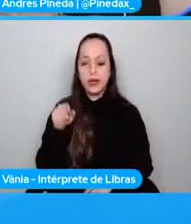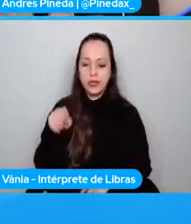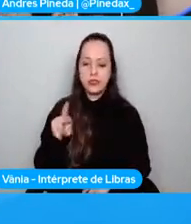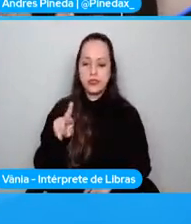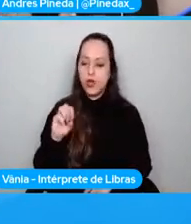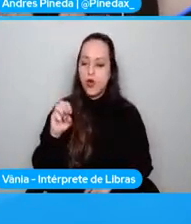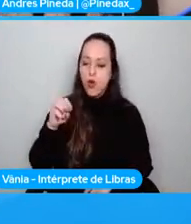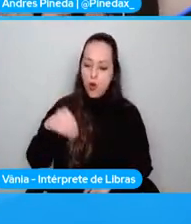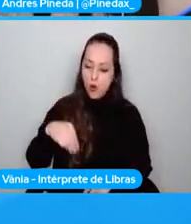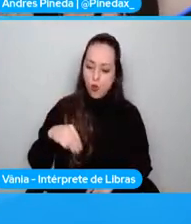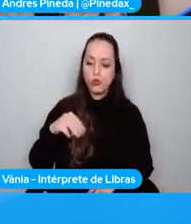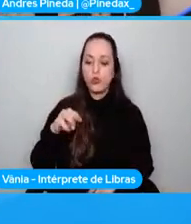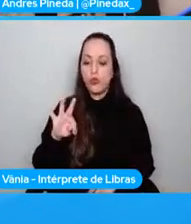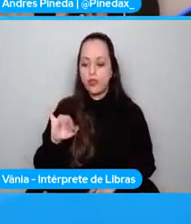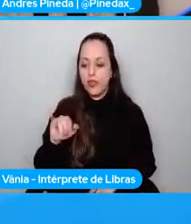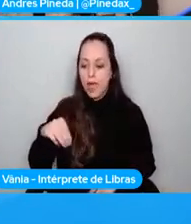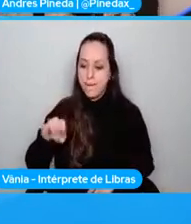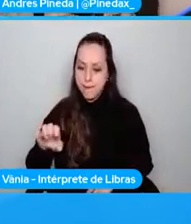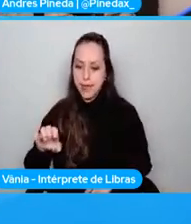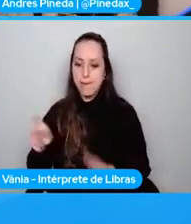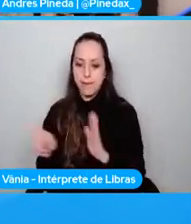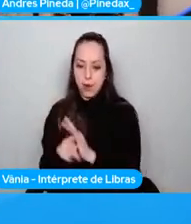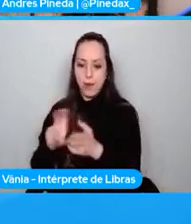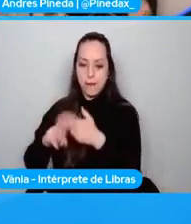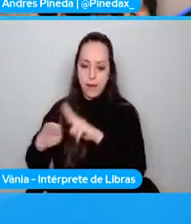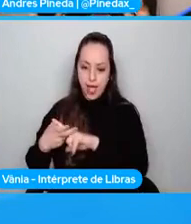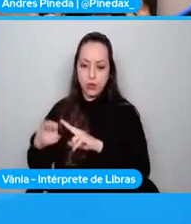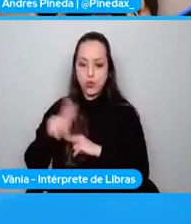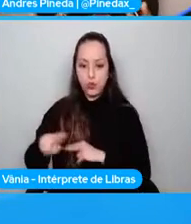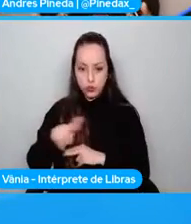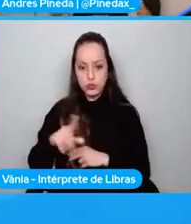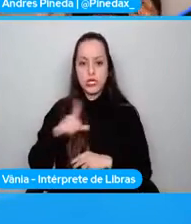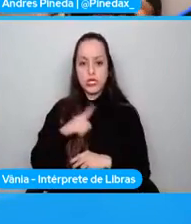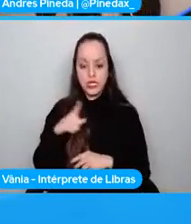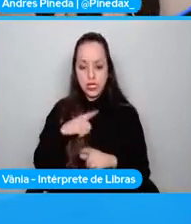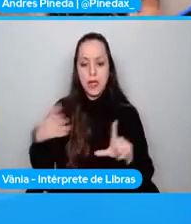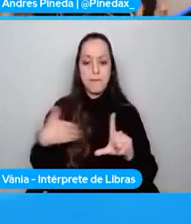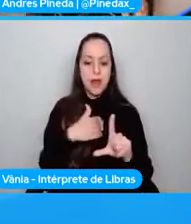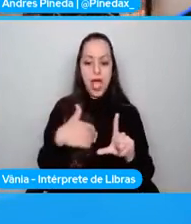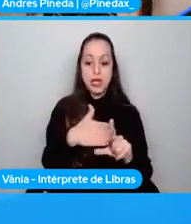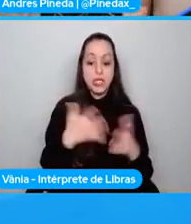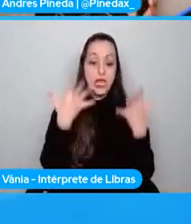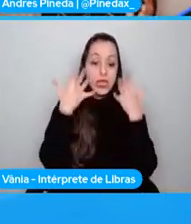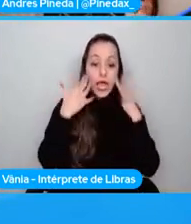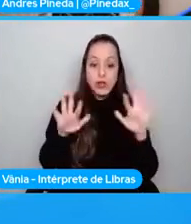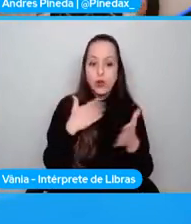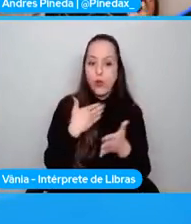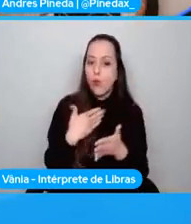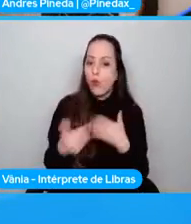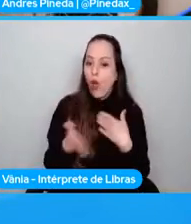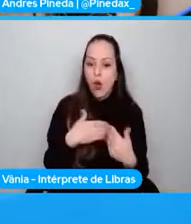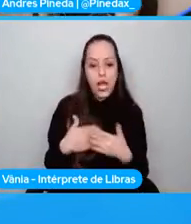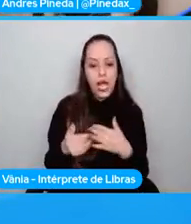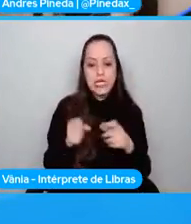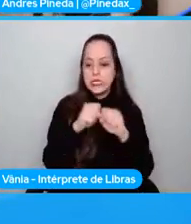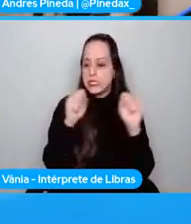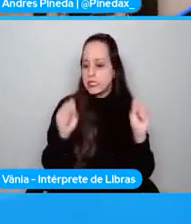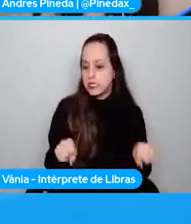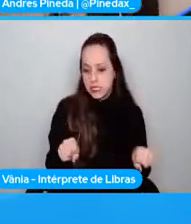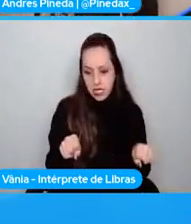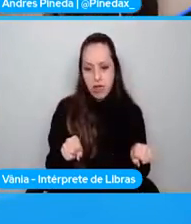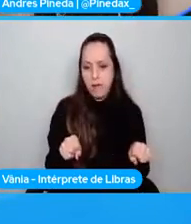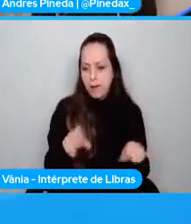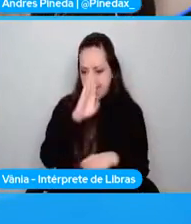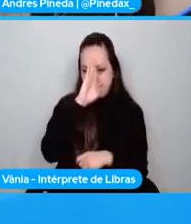de forma que Python corra de forma nativa en cualquier de los mayores, de los